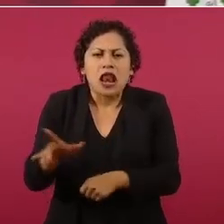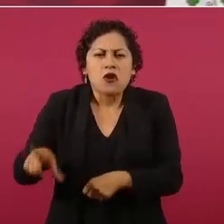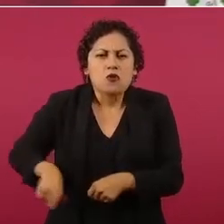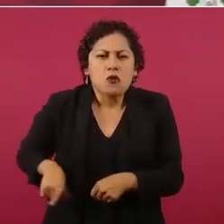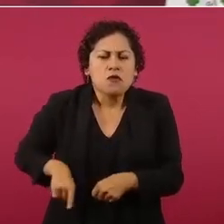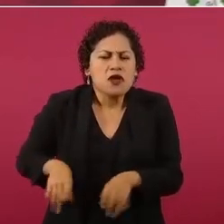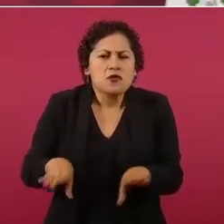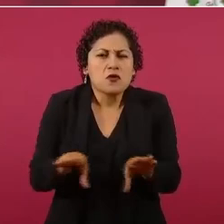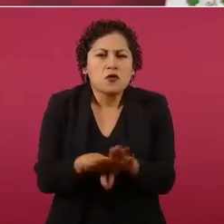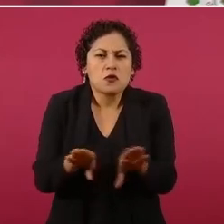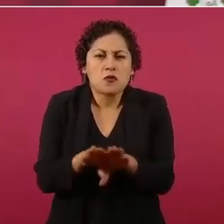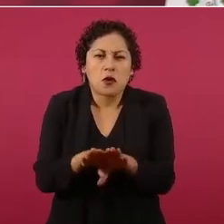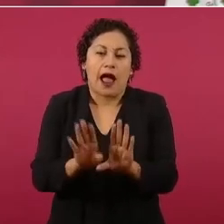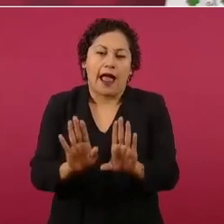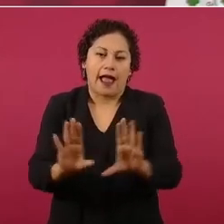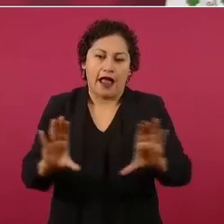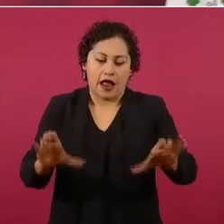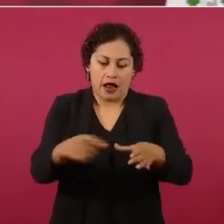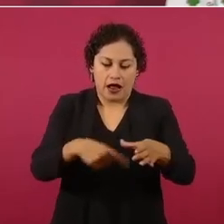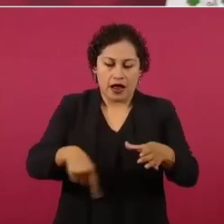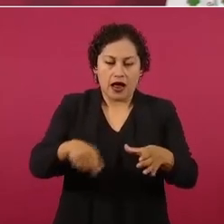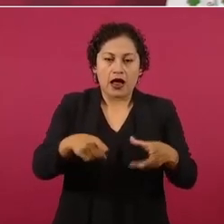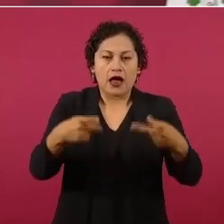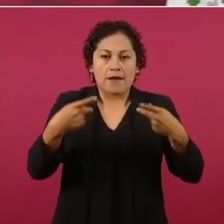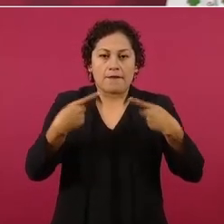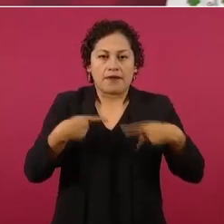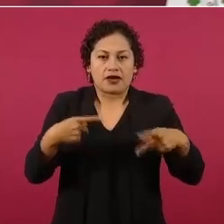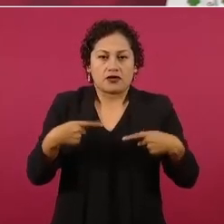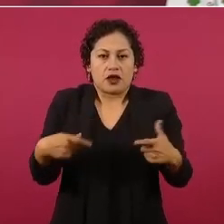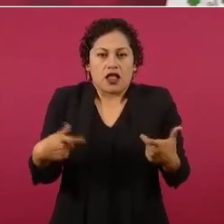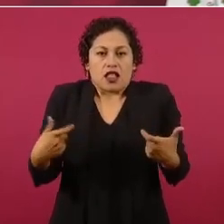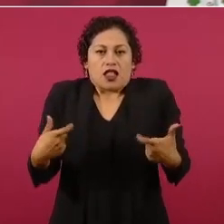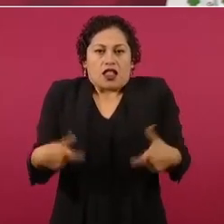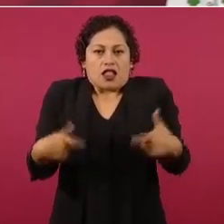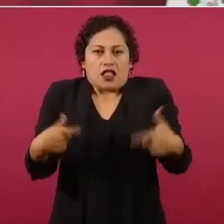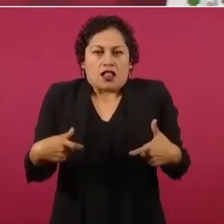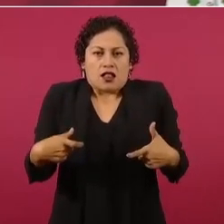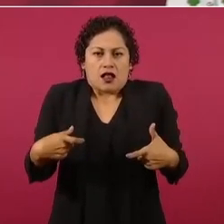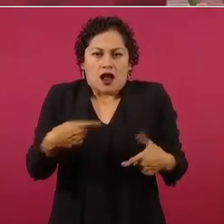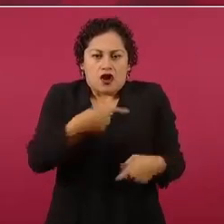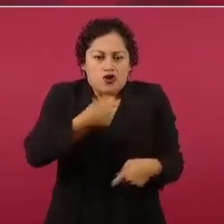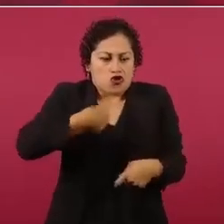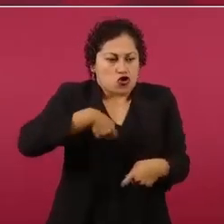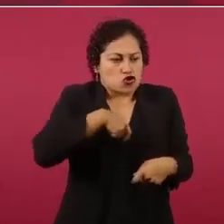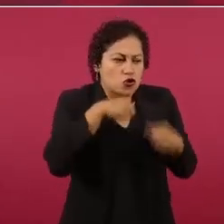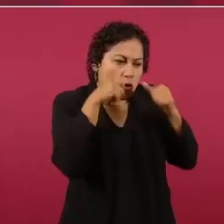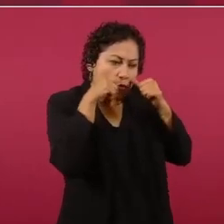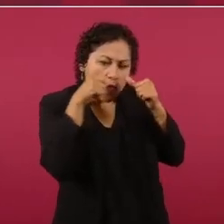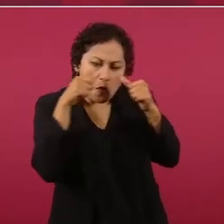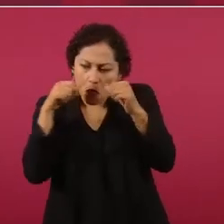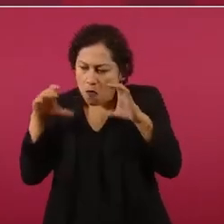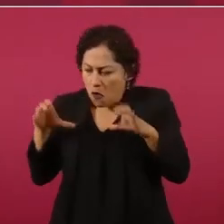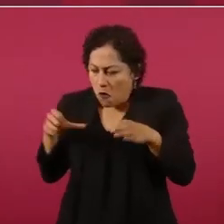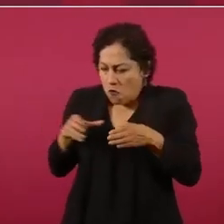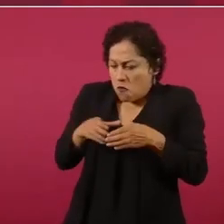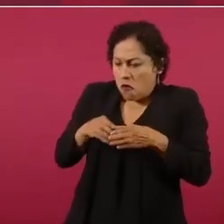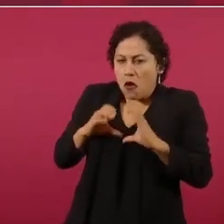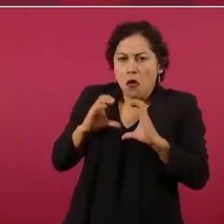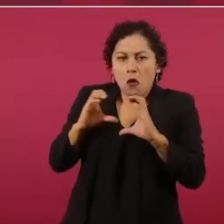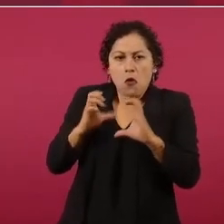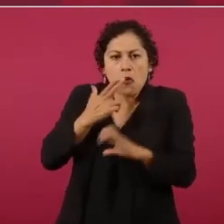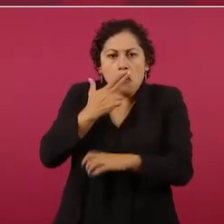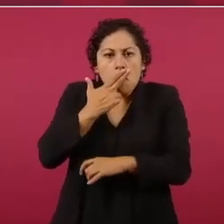cuenten menos el interés del pueblo. Y que no se